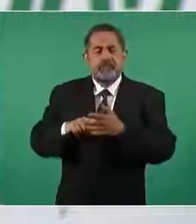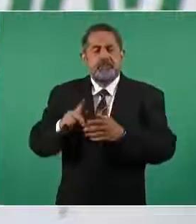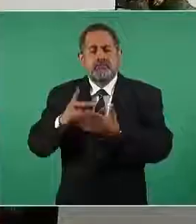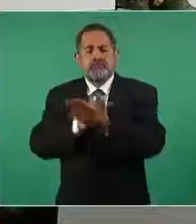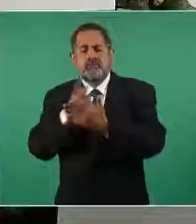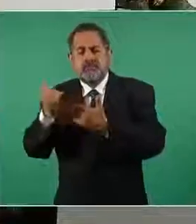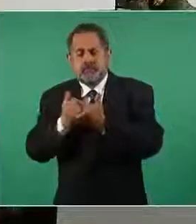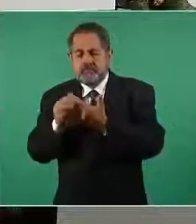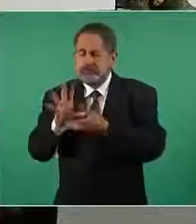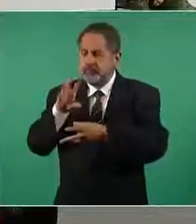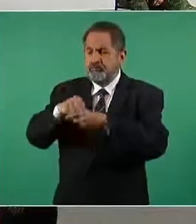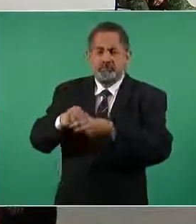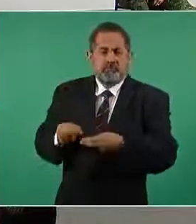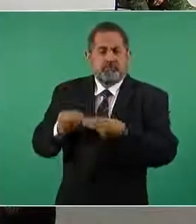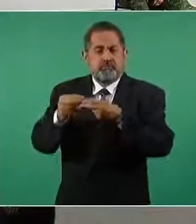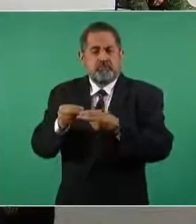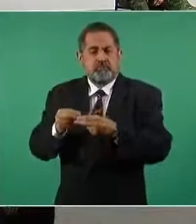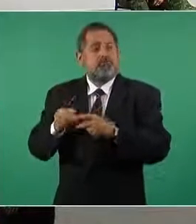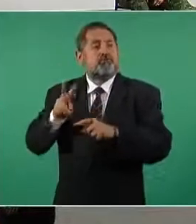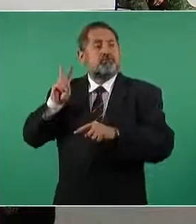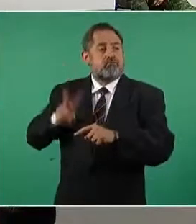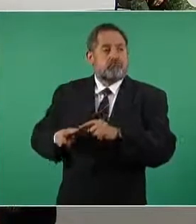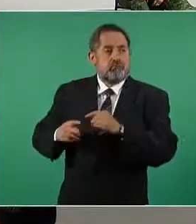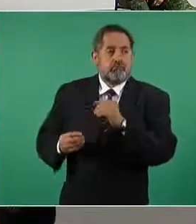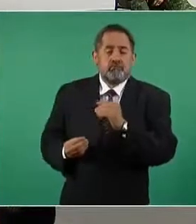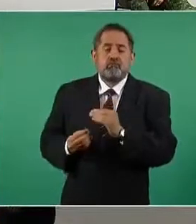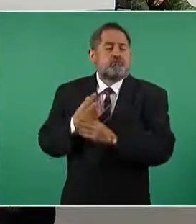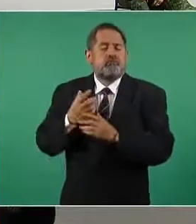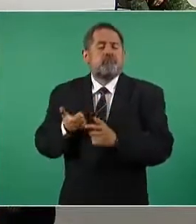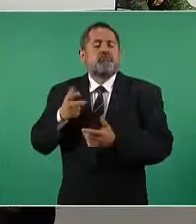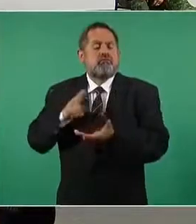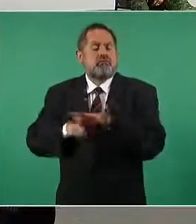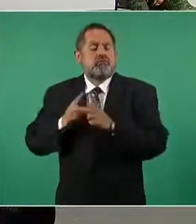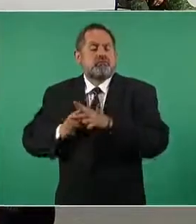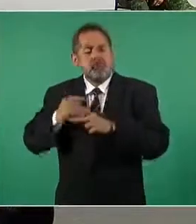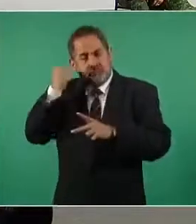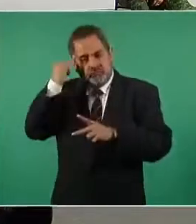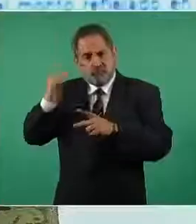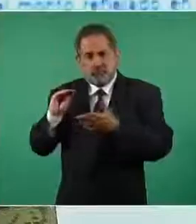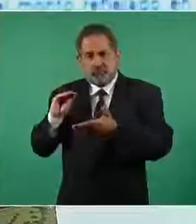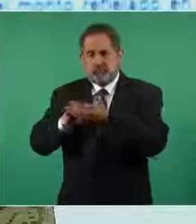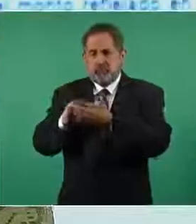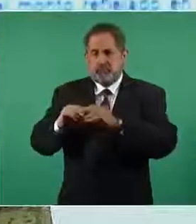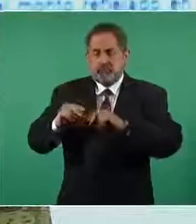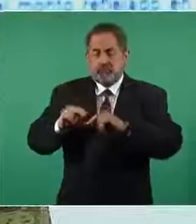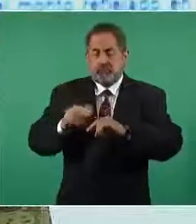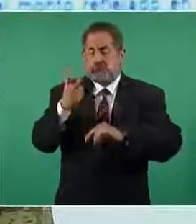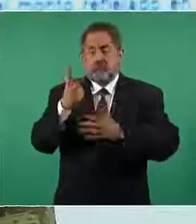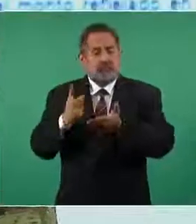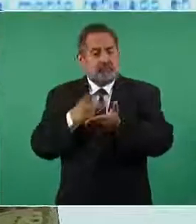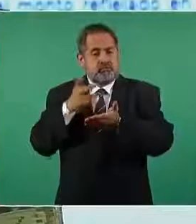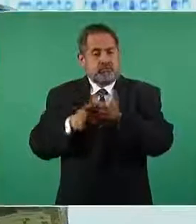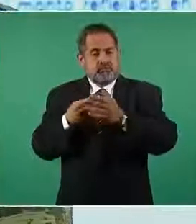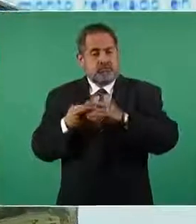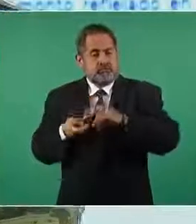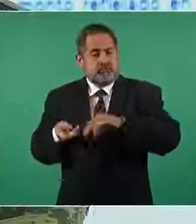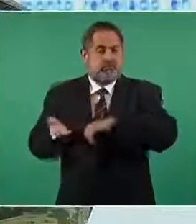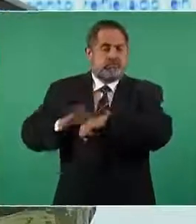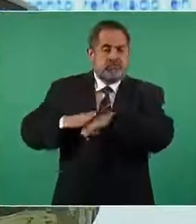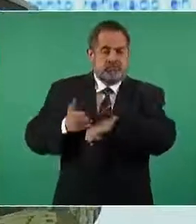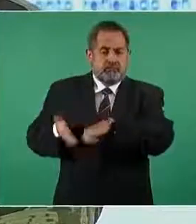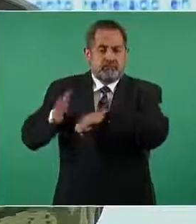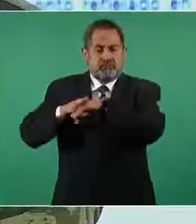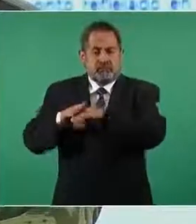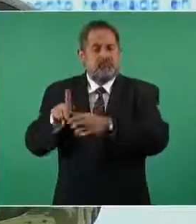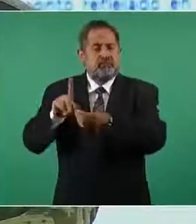proyectos de inversión el monto original del proyecto de inversión se ha incrementado dos veces basado en